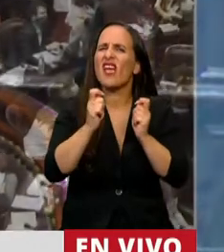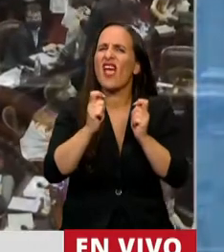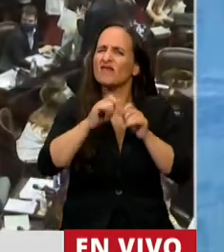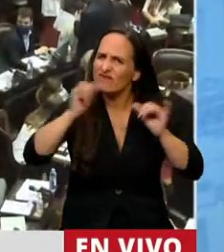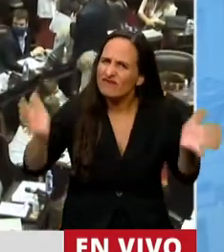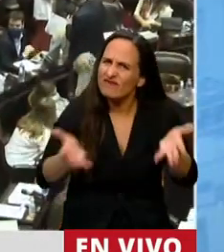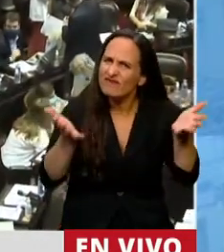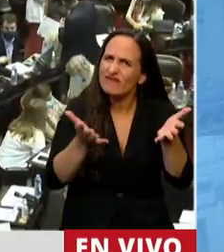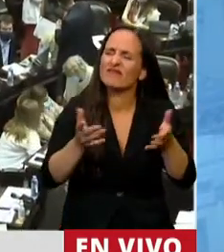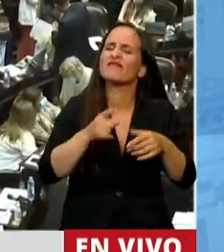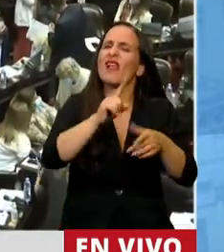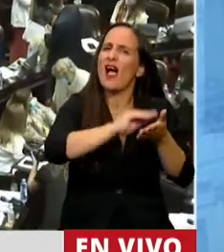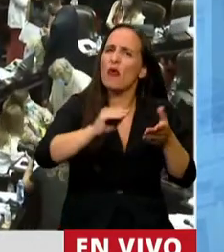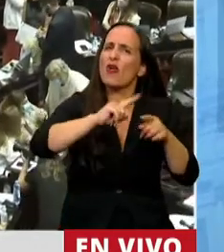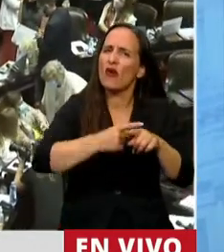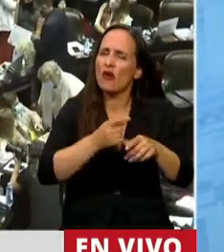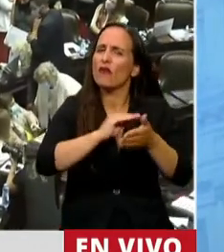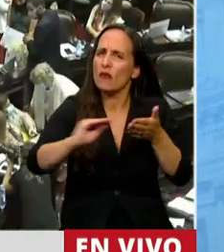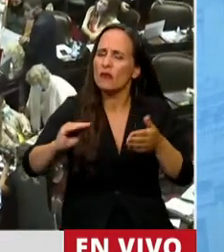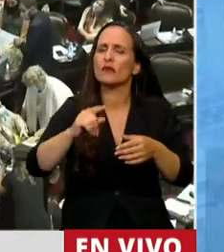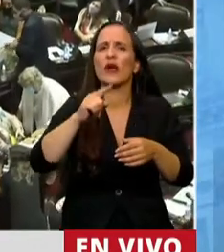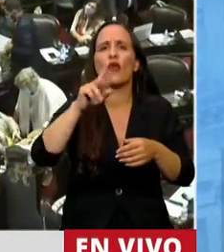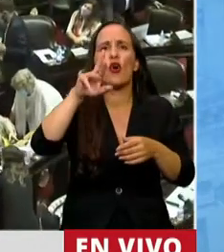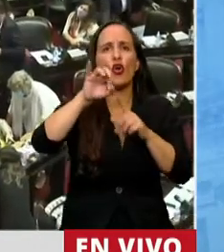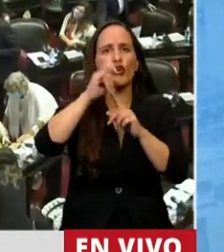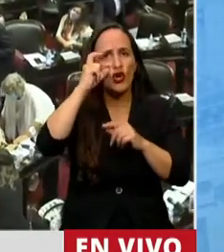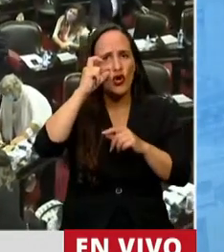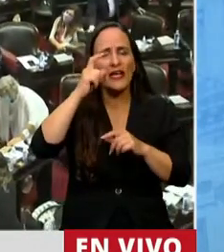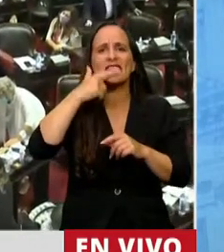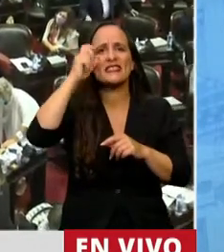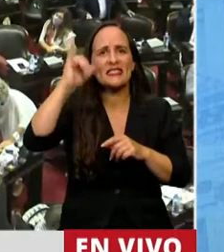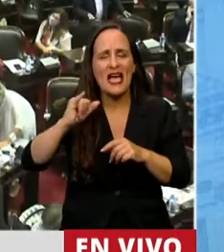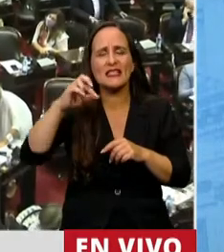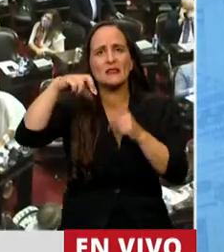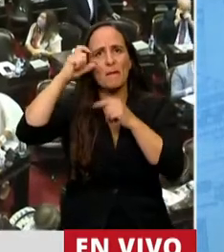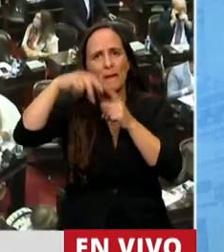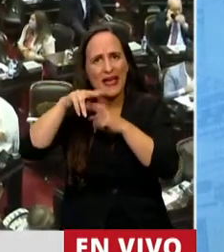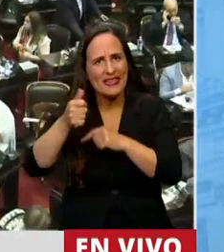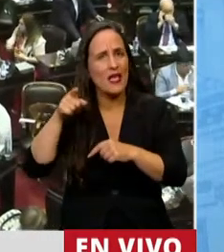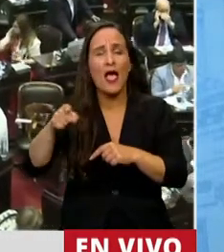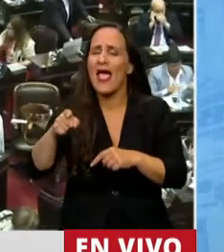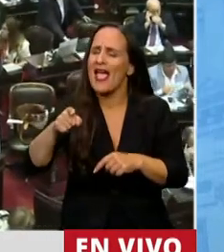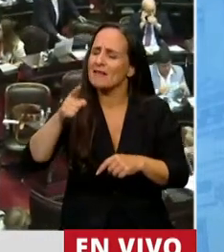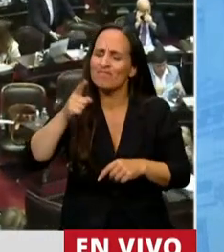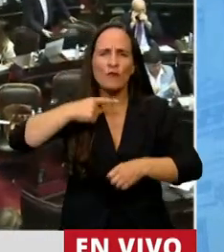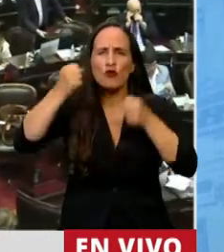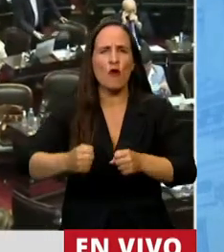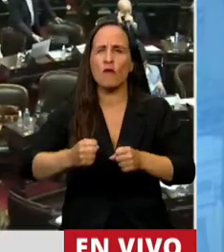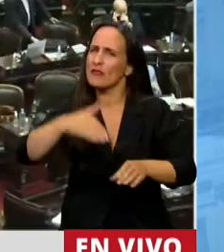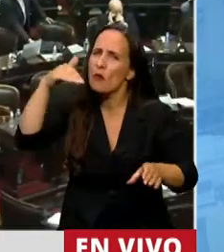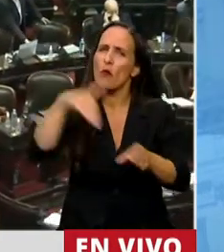abogado y político argentino Roque Sáenz Peña, que fue un demócrata convencido de que el sufragio secreto